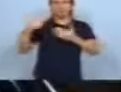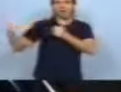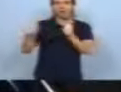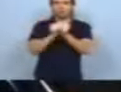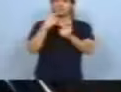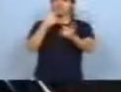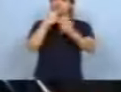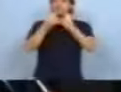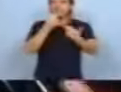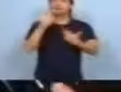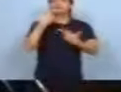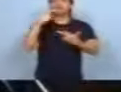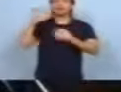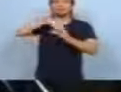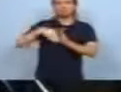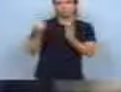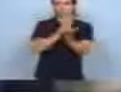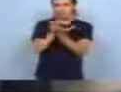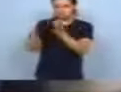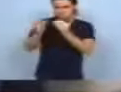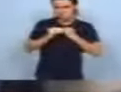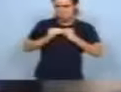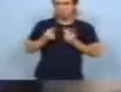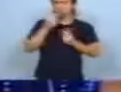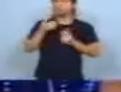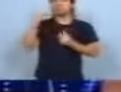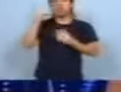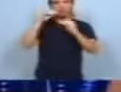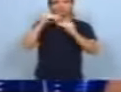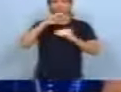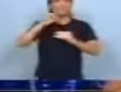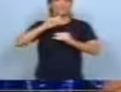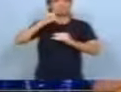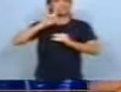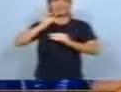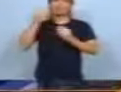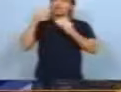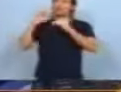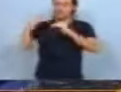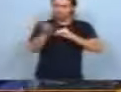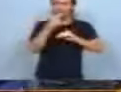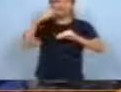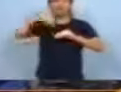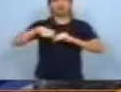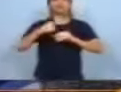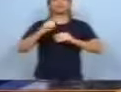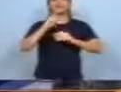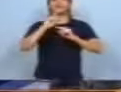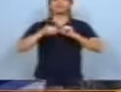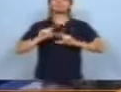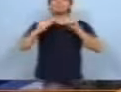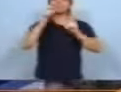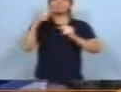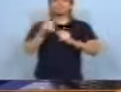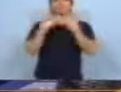para opinar, para hacer el programa con nosotros. Buenas noches, Julieta. Buenas noches, Víctor Hugo. Buenas noches a todos. Bueno, hoy en el Twitter tendremos a